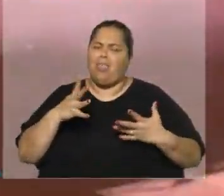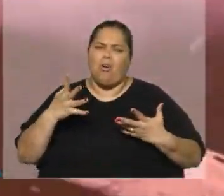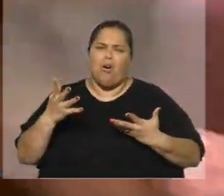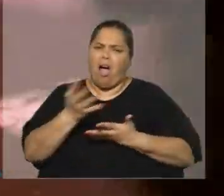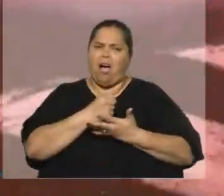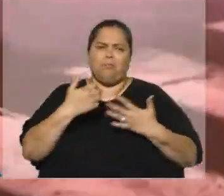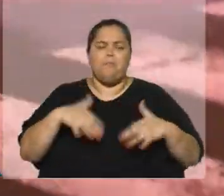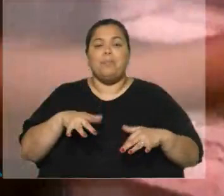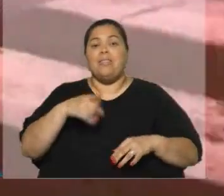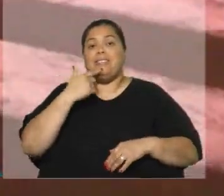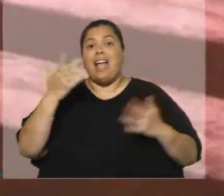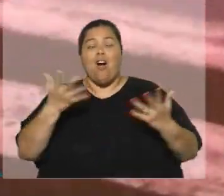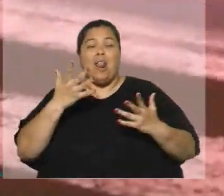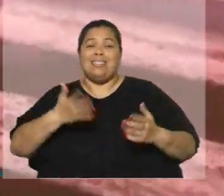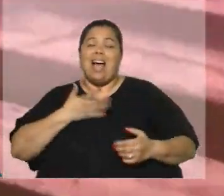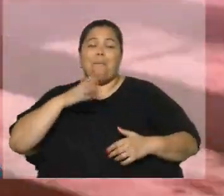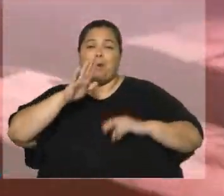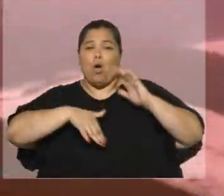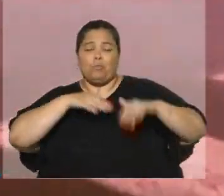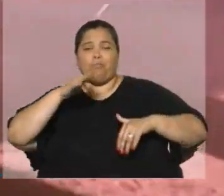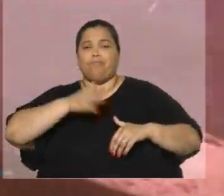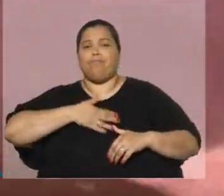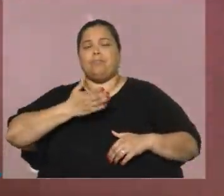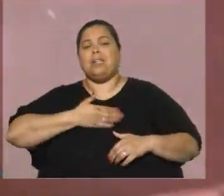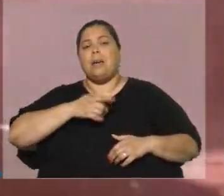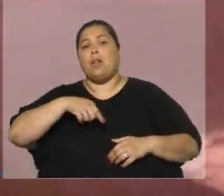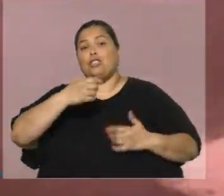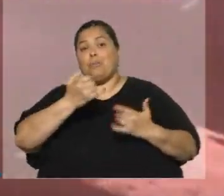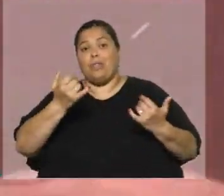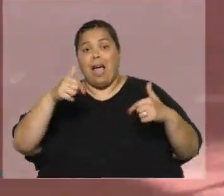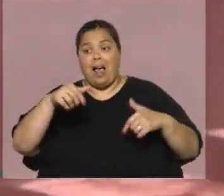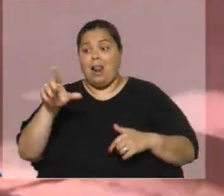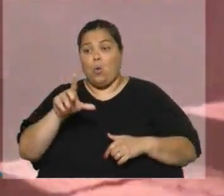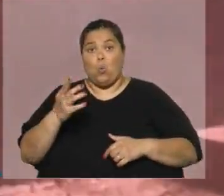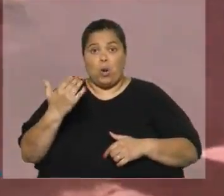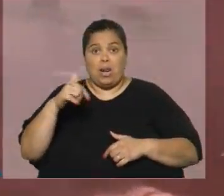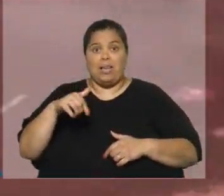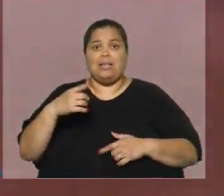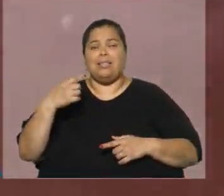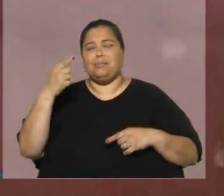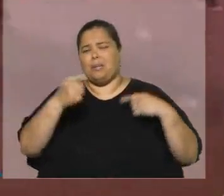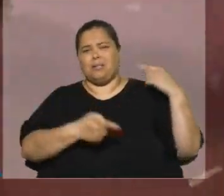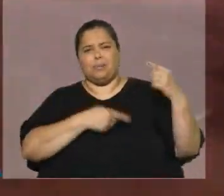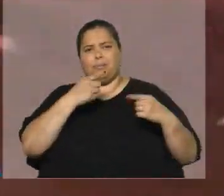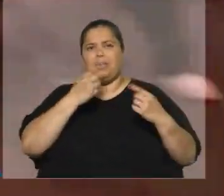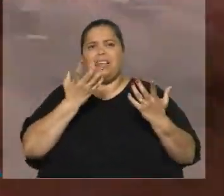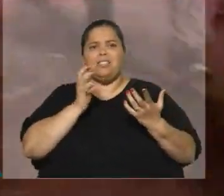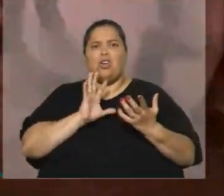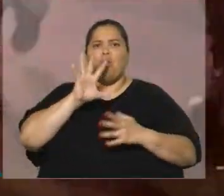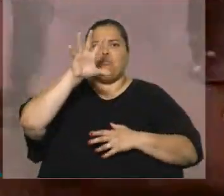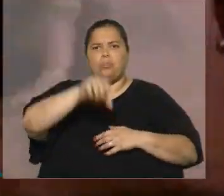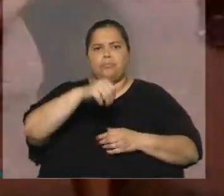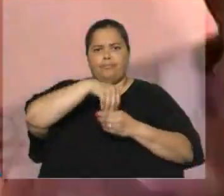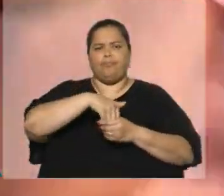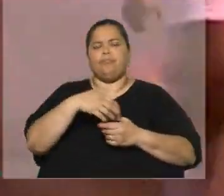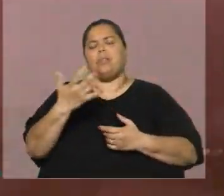debido a los llamados a protestas convocados para los próximos días. Este lunes, un grupo de manifestantes atacó y trató de asaltar el aeropuerto y una planta